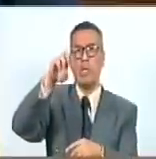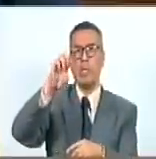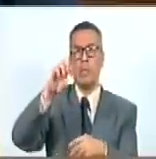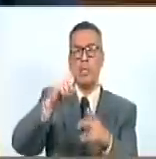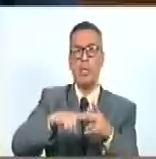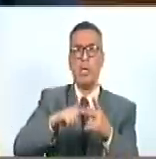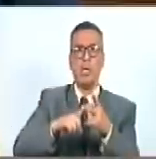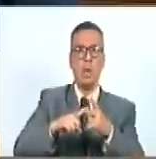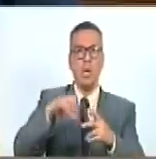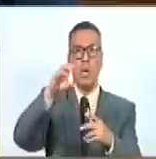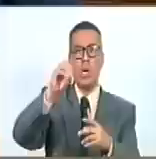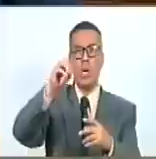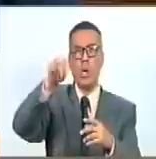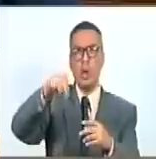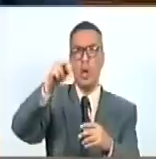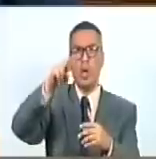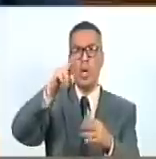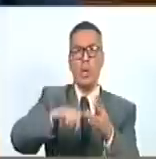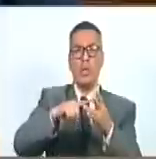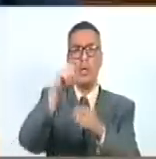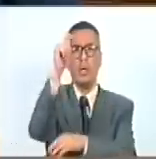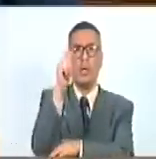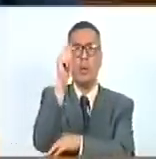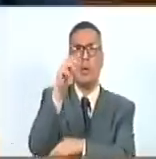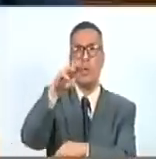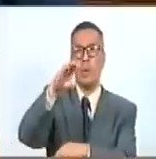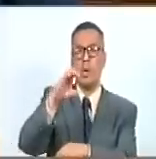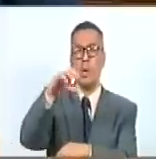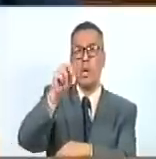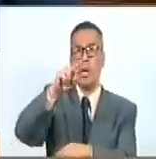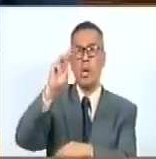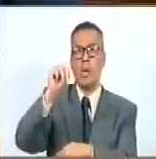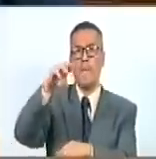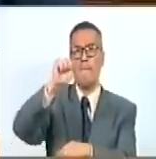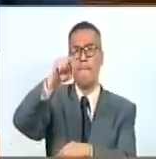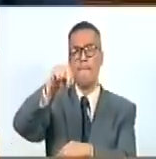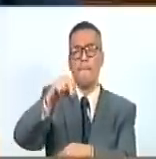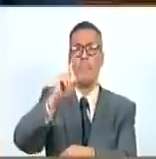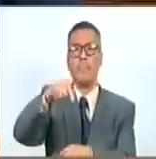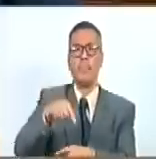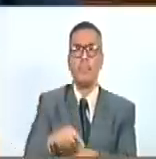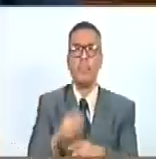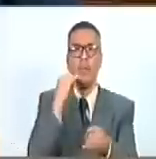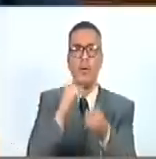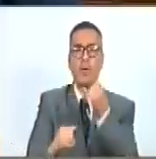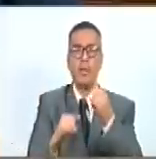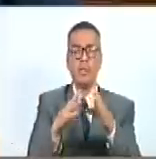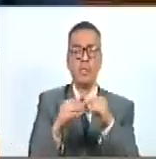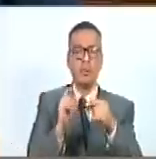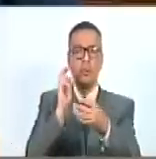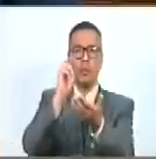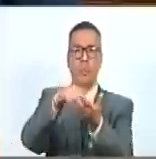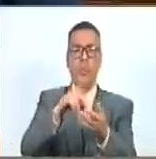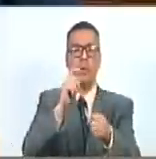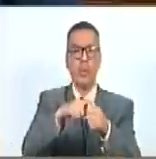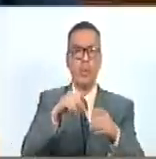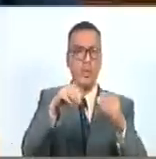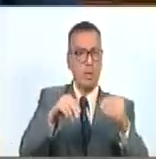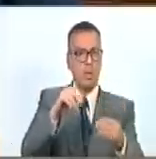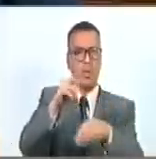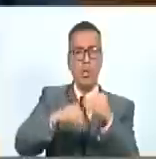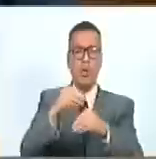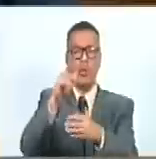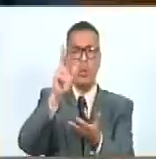Vivas, Omar Ávila y a la diputada Carmen Yurami Quintero. Finalizadas las intervenciones y sometido a